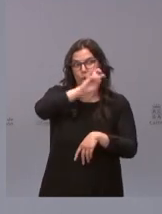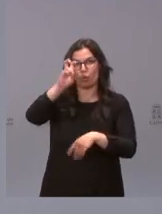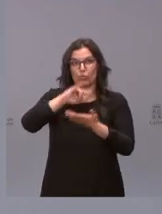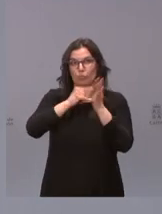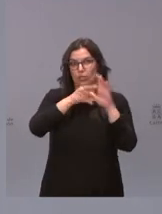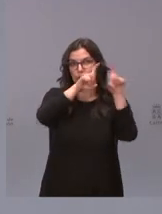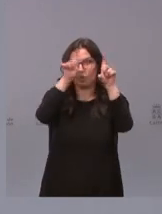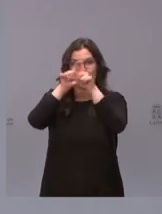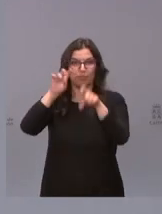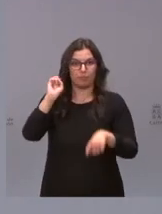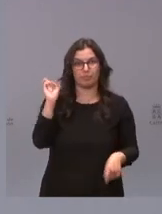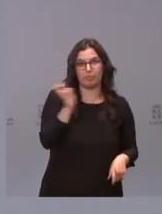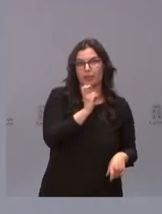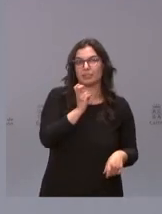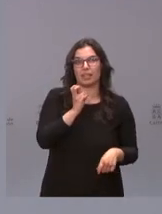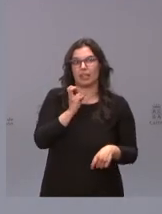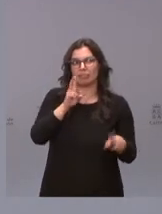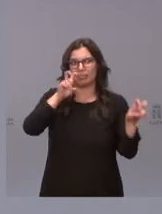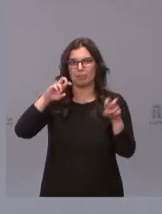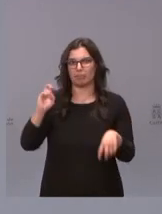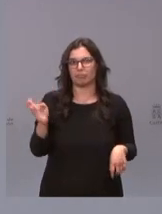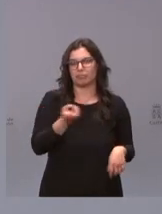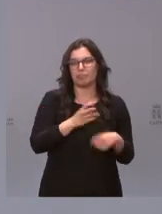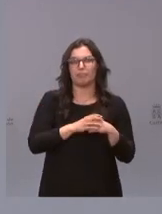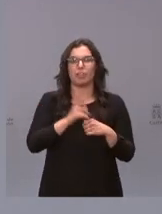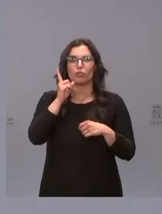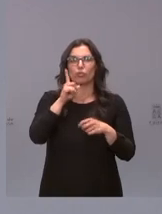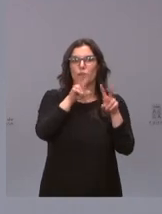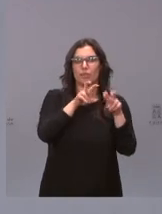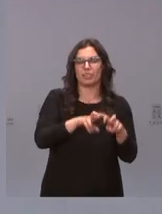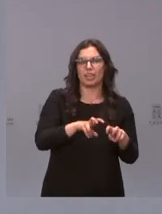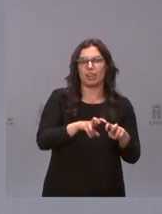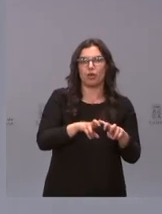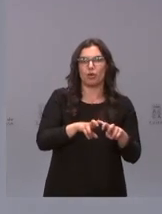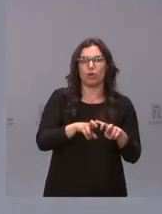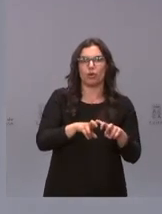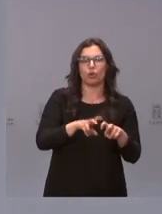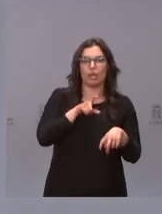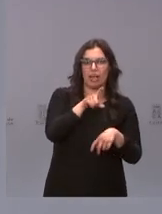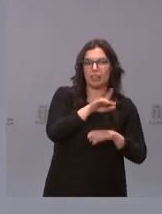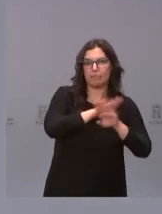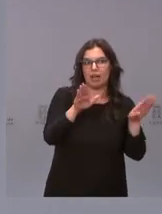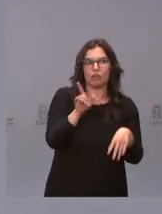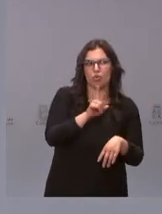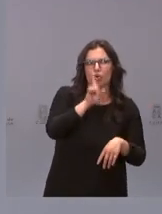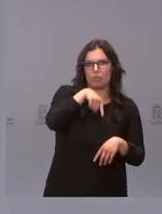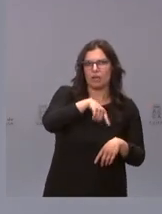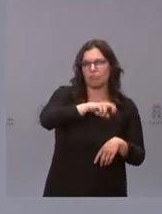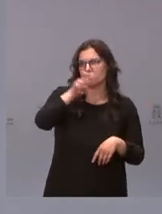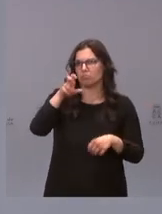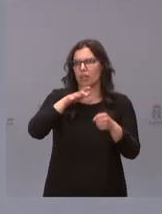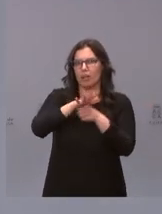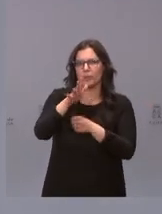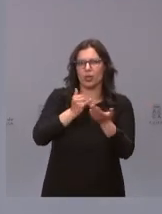empresariales de muy diversa índole no sólo en el ámbito de la investigación oncológica sino en el ámbito pues de